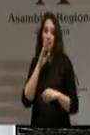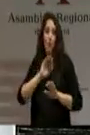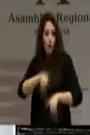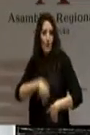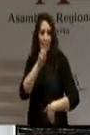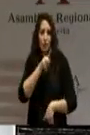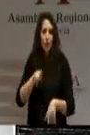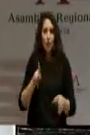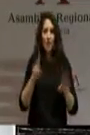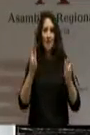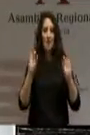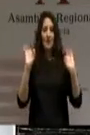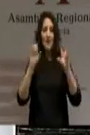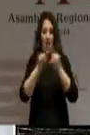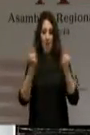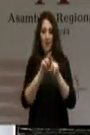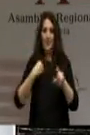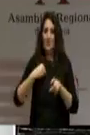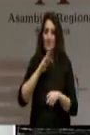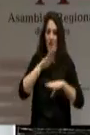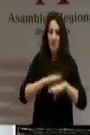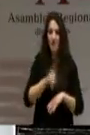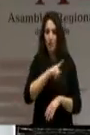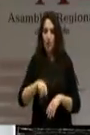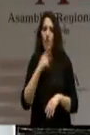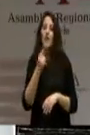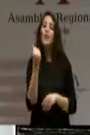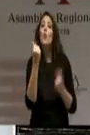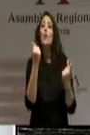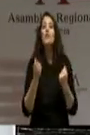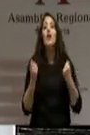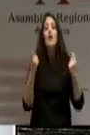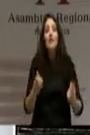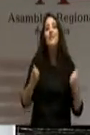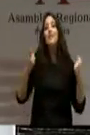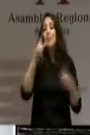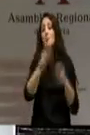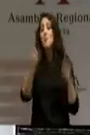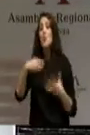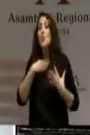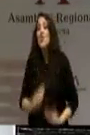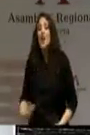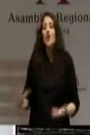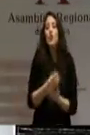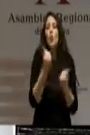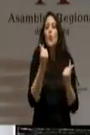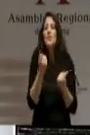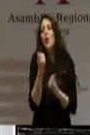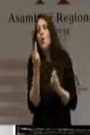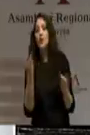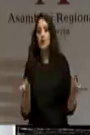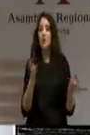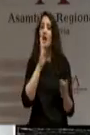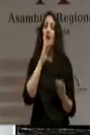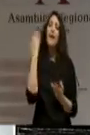¿Cómo piensa hacerlo? ¿Cuánto nos va a costar de verdad el aeropuerto a todos los murcianos y murcianas? Ese que no nos iba a